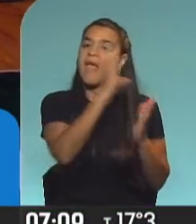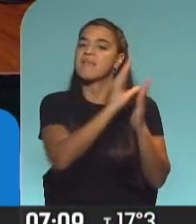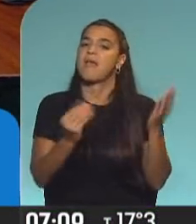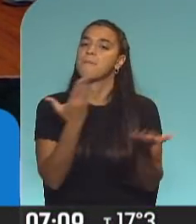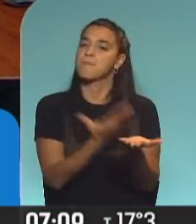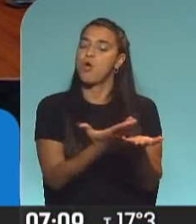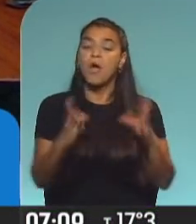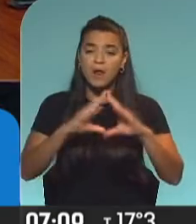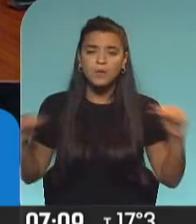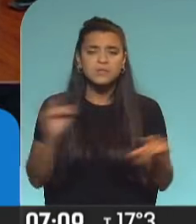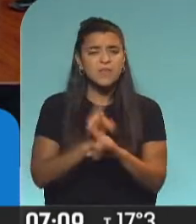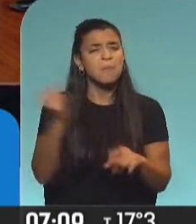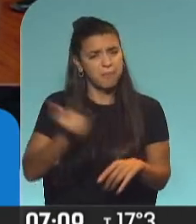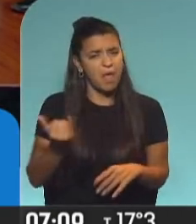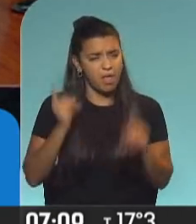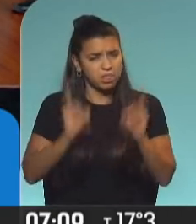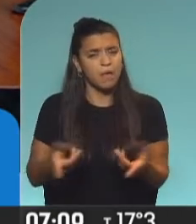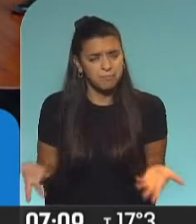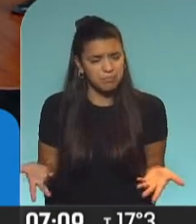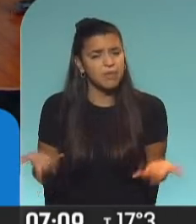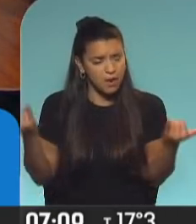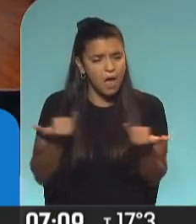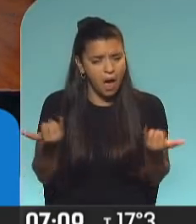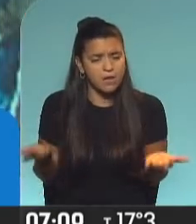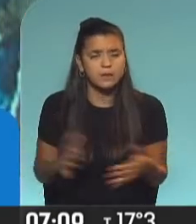rugby siempre supo tener. Esta también es una realidad. Pero claro que sí. Gracias, Juan.